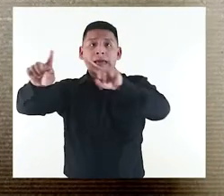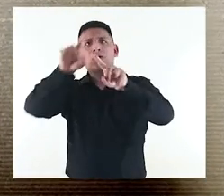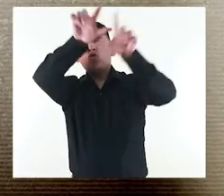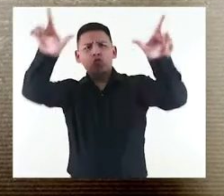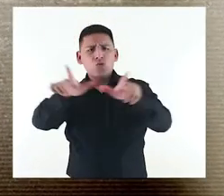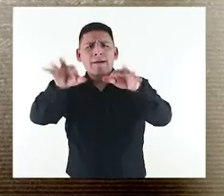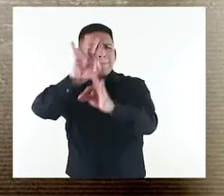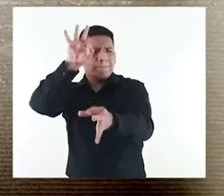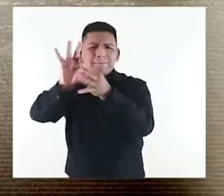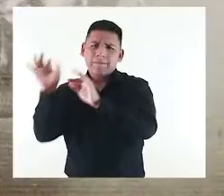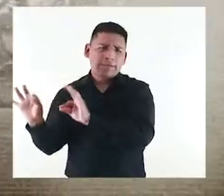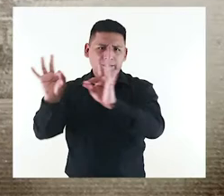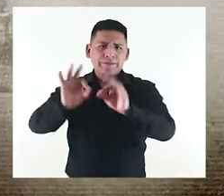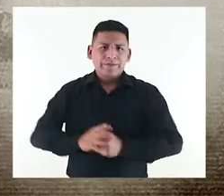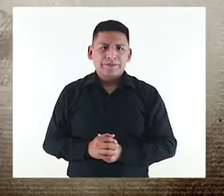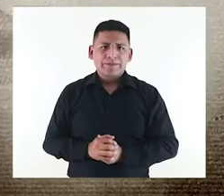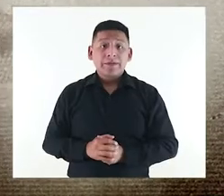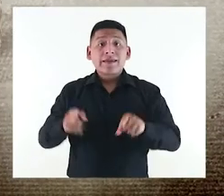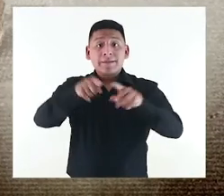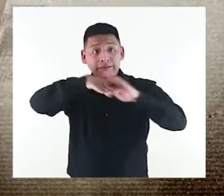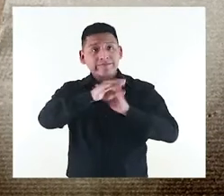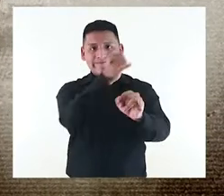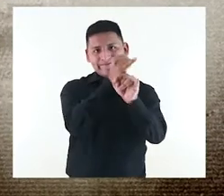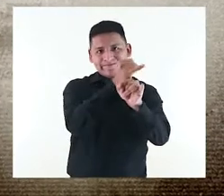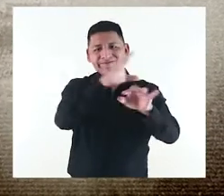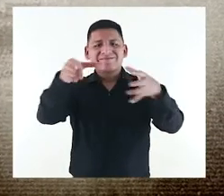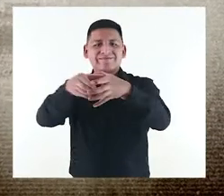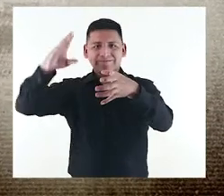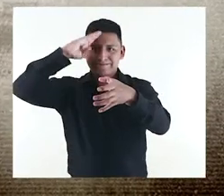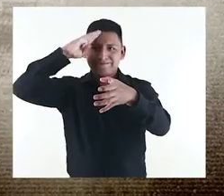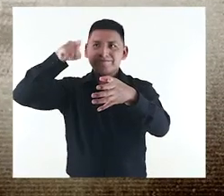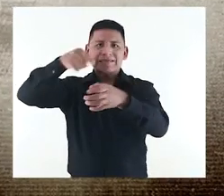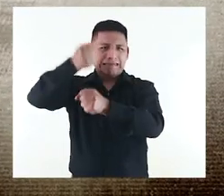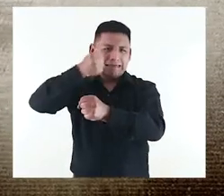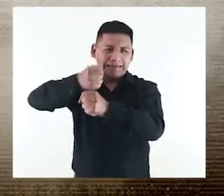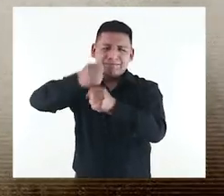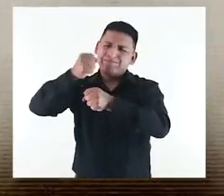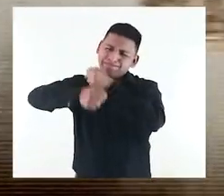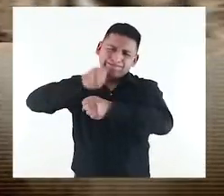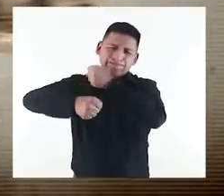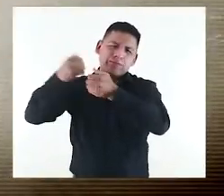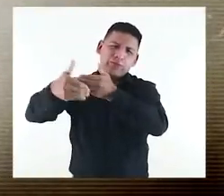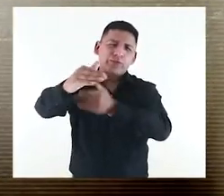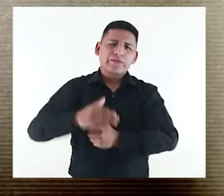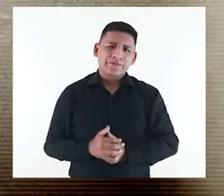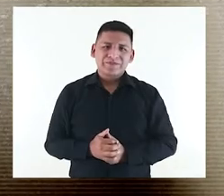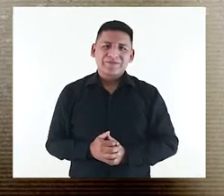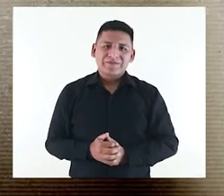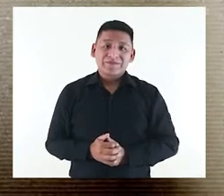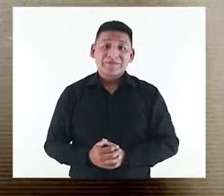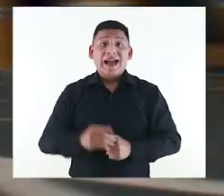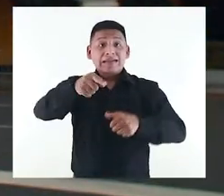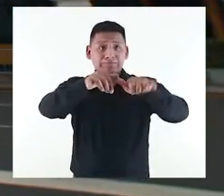pero básicamente los espacios eran los mismos. También tuvo una capilla y la cárcel de la ciudad funcionó en este lugar por